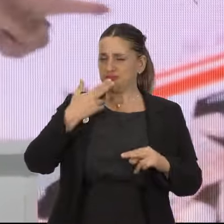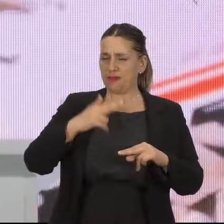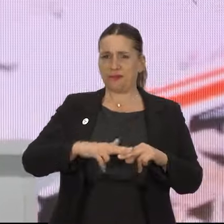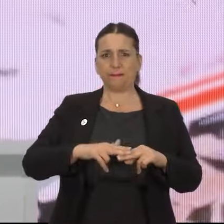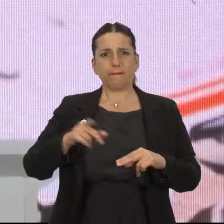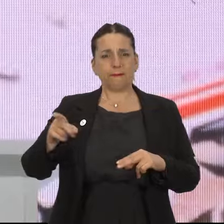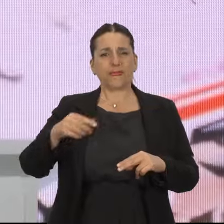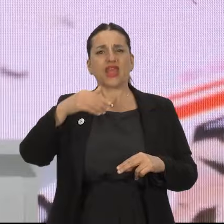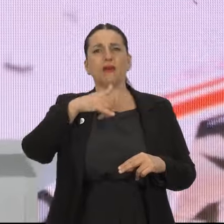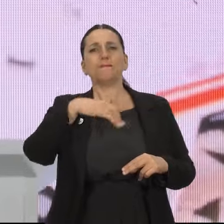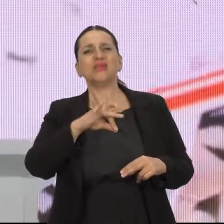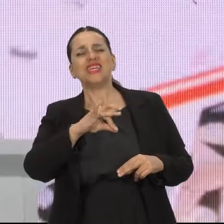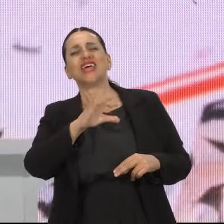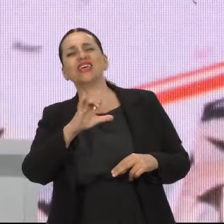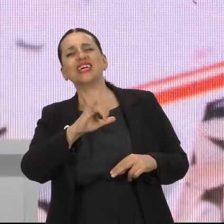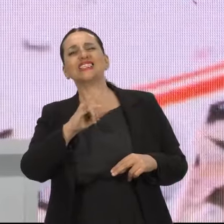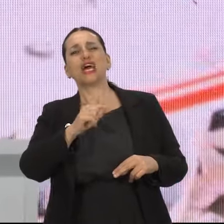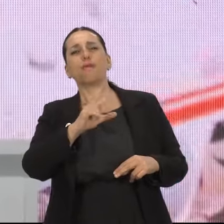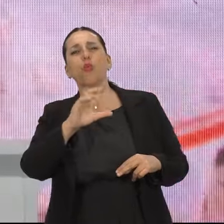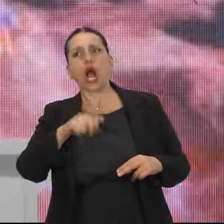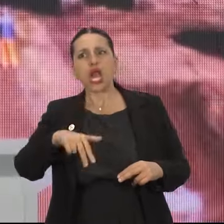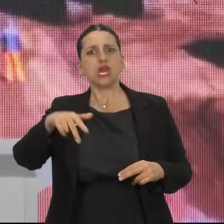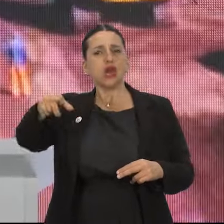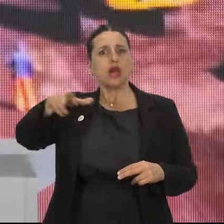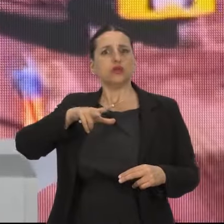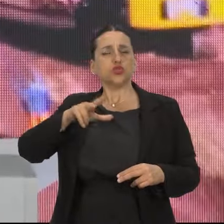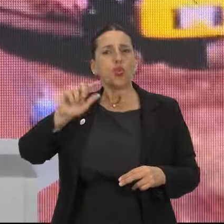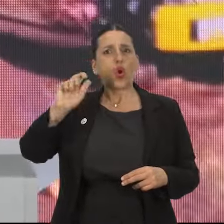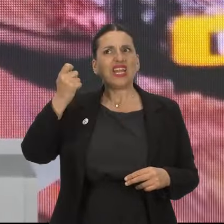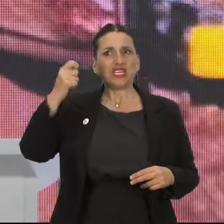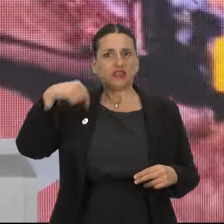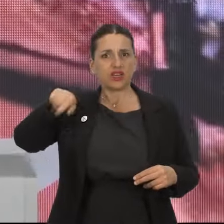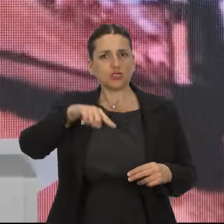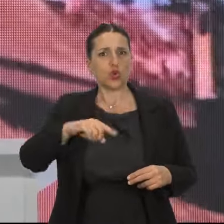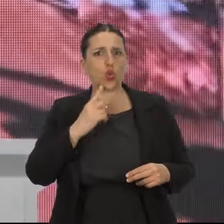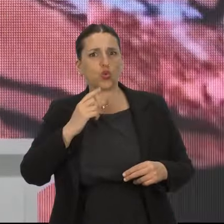el MARTE en Minas de Zapucay. Electrificación rural.